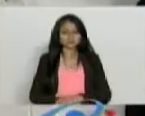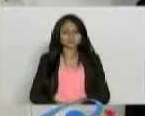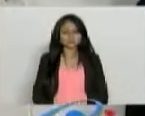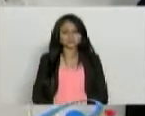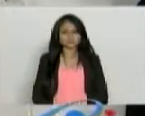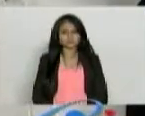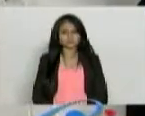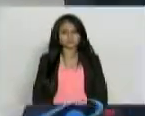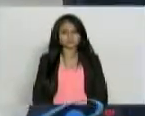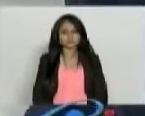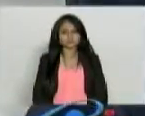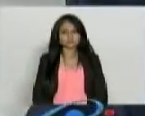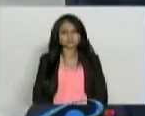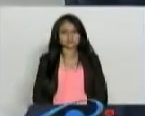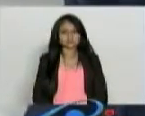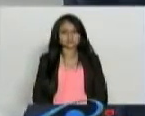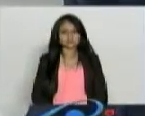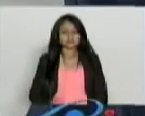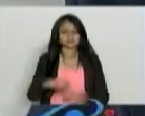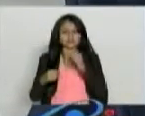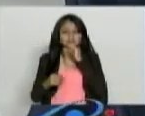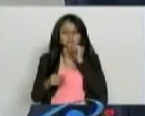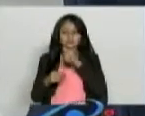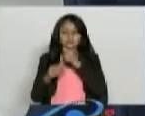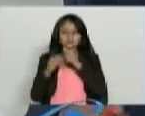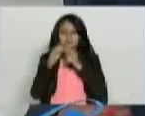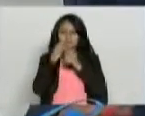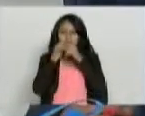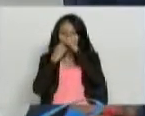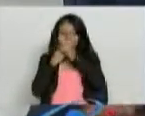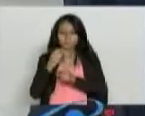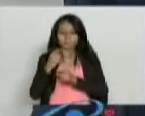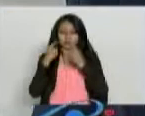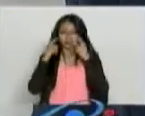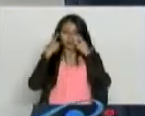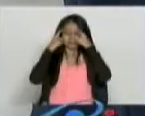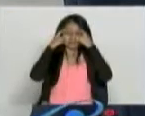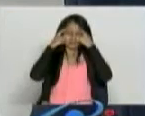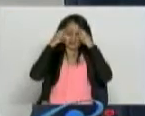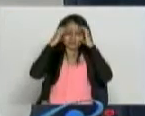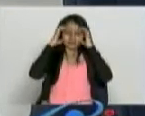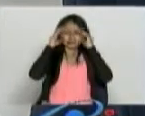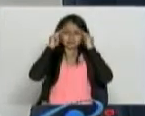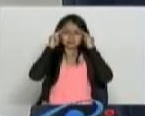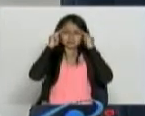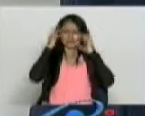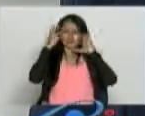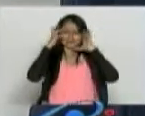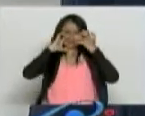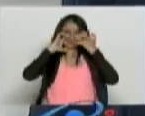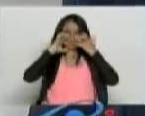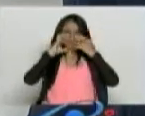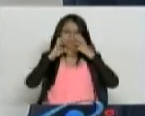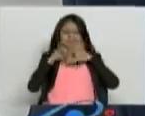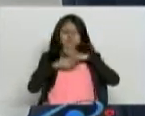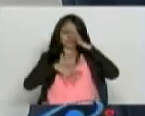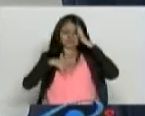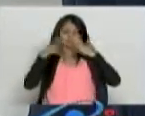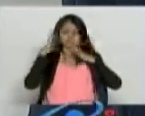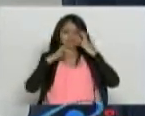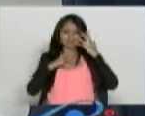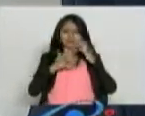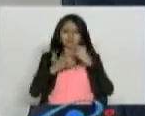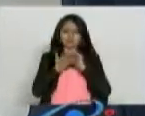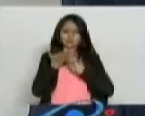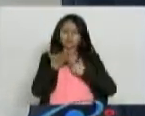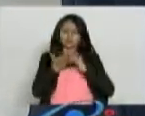¿Cuáles son los síntomas de la esquizofrenia y qué médico especialista puede tratarla? ¿Qué tan